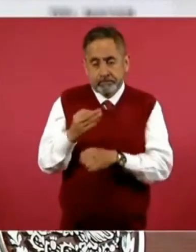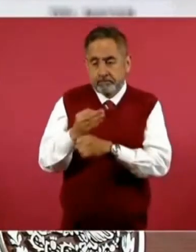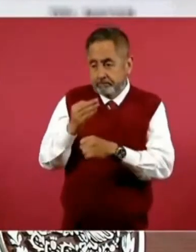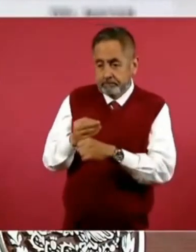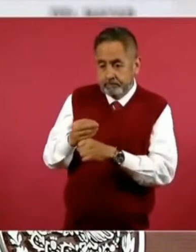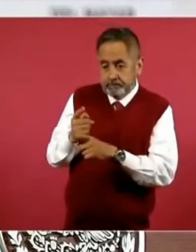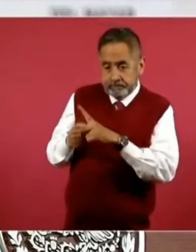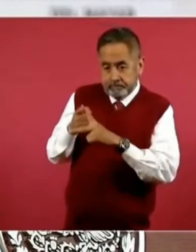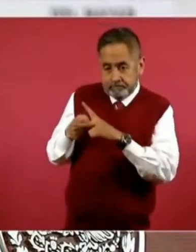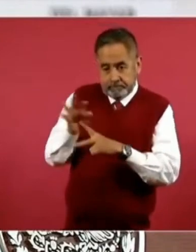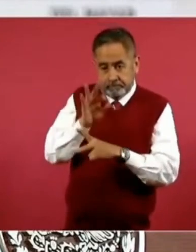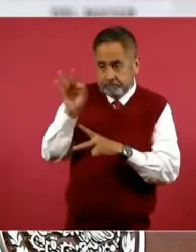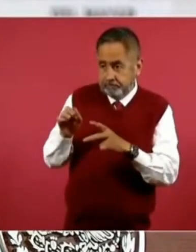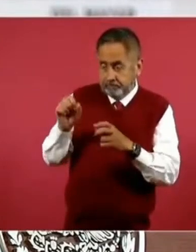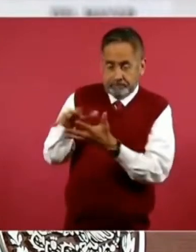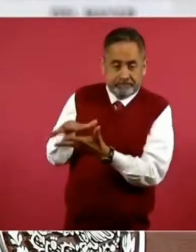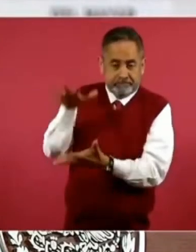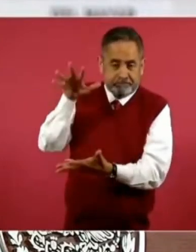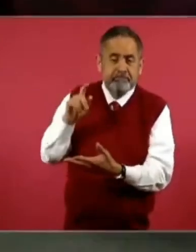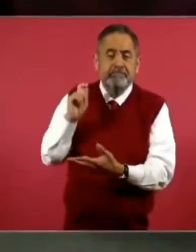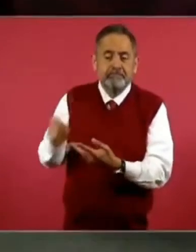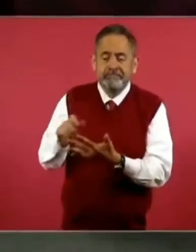profundo. Bueno,